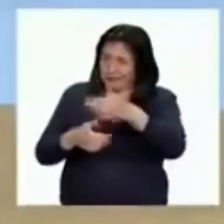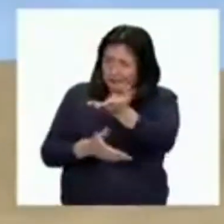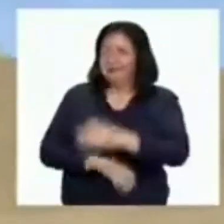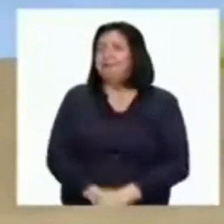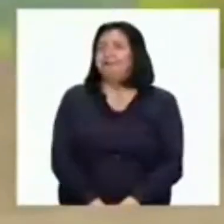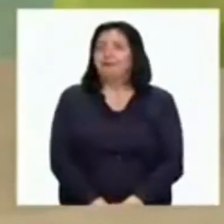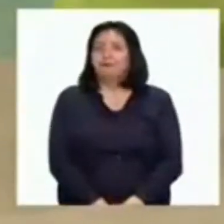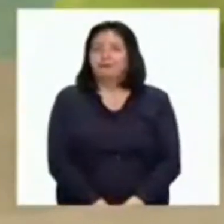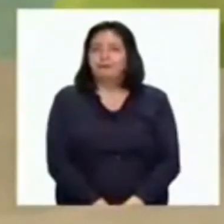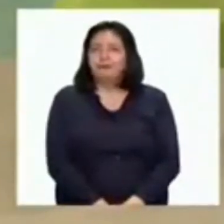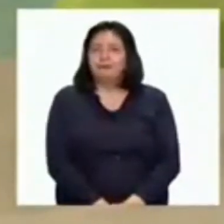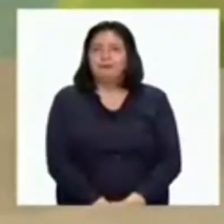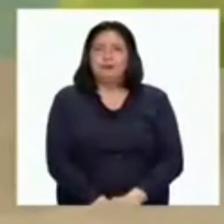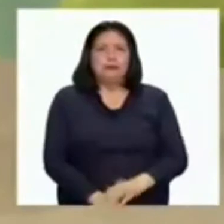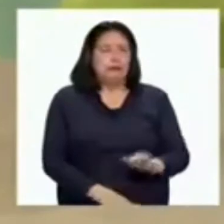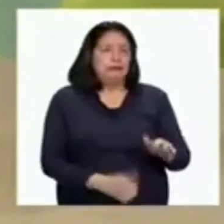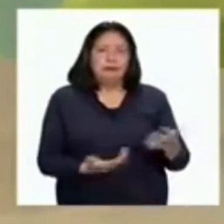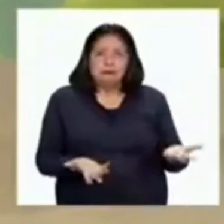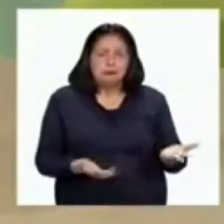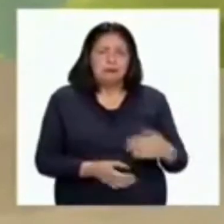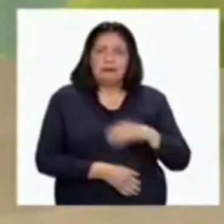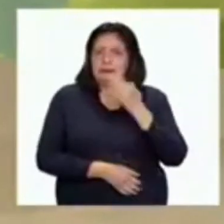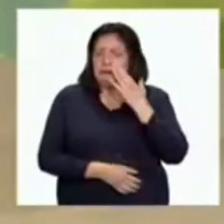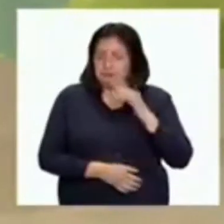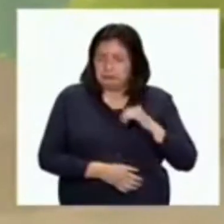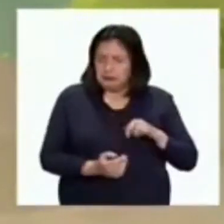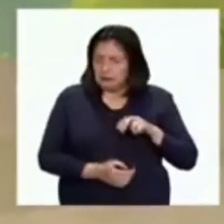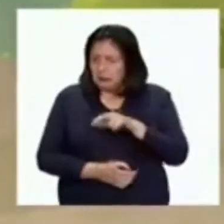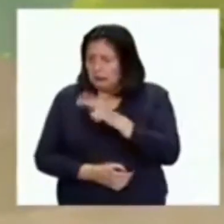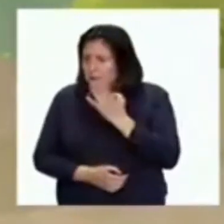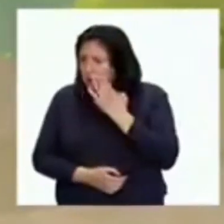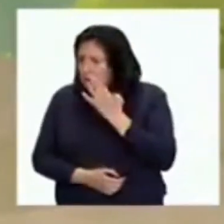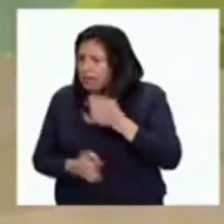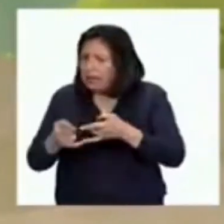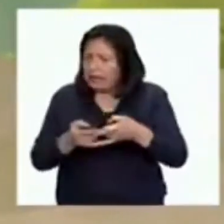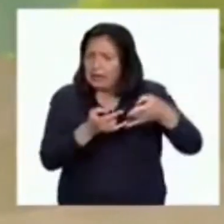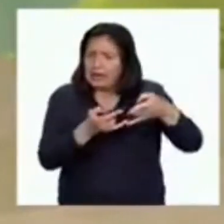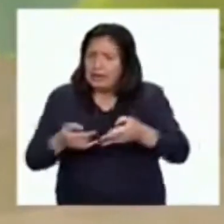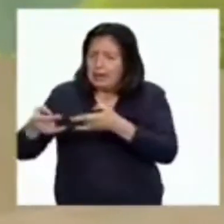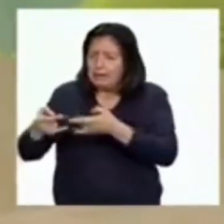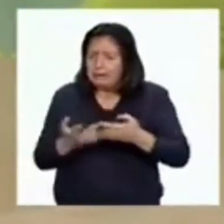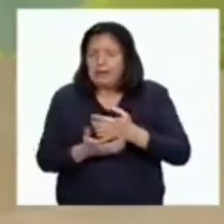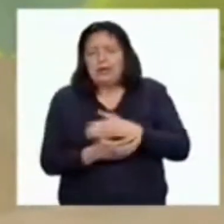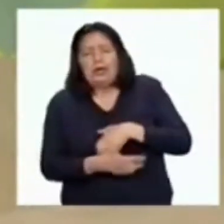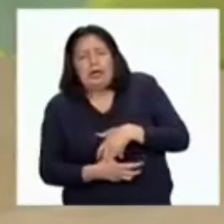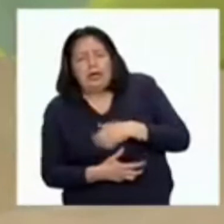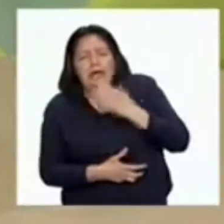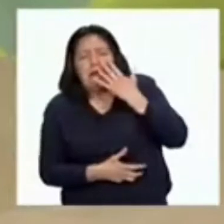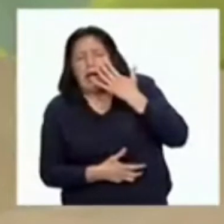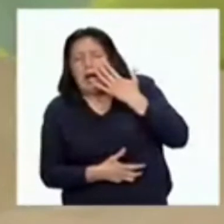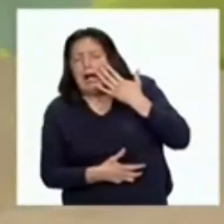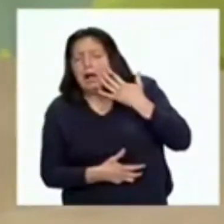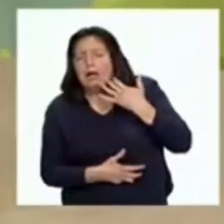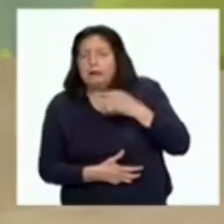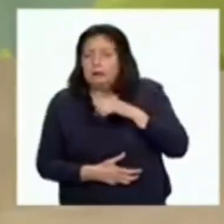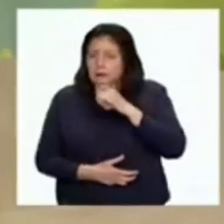Habían encontrado a su mamá, enroscada en la hamaca, muy pálida.